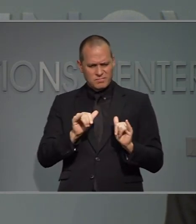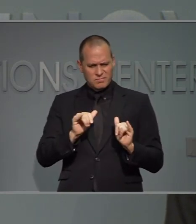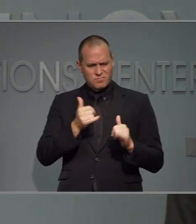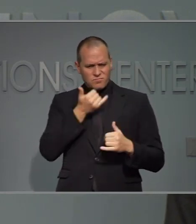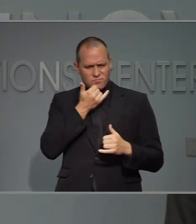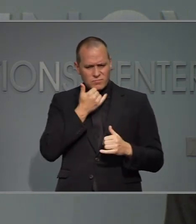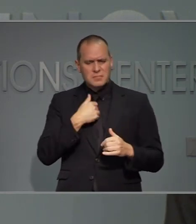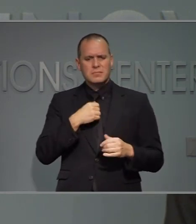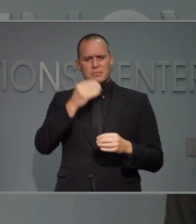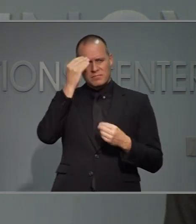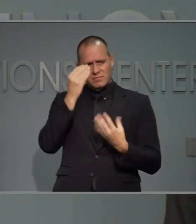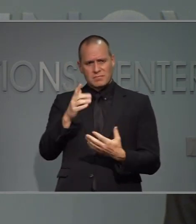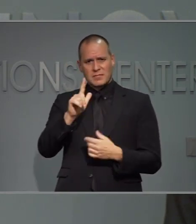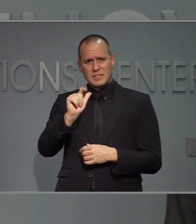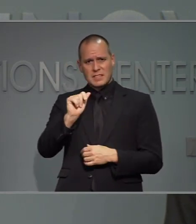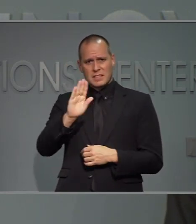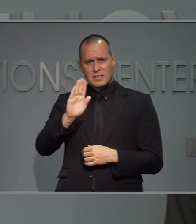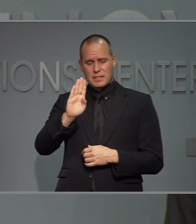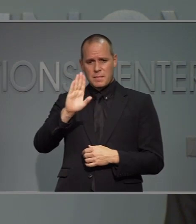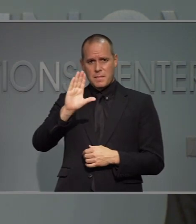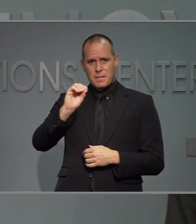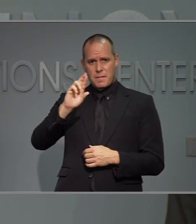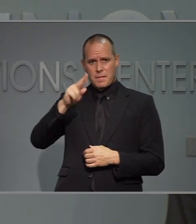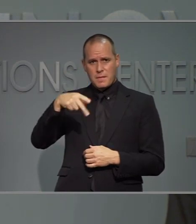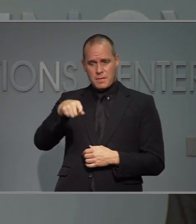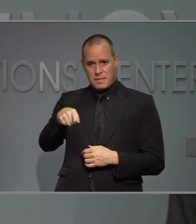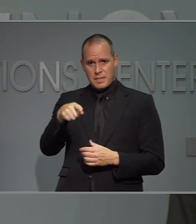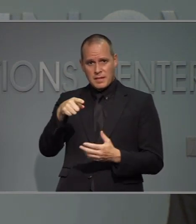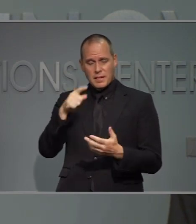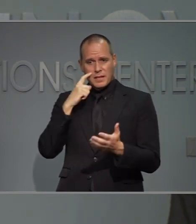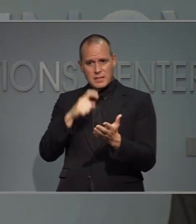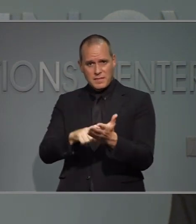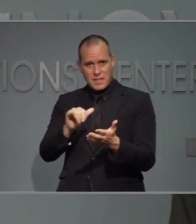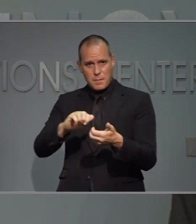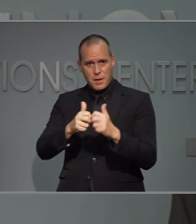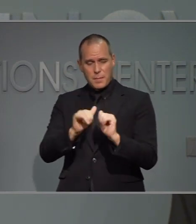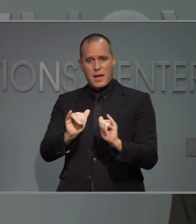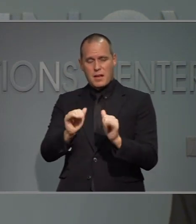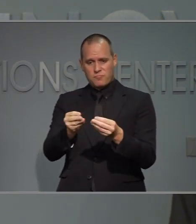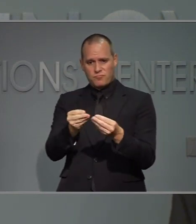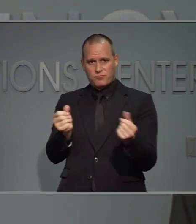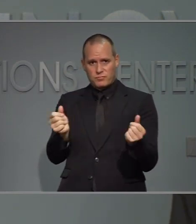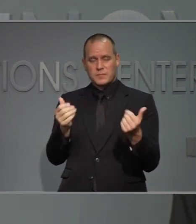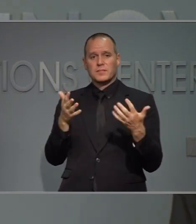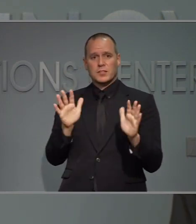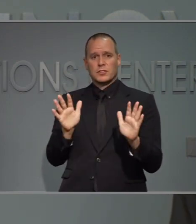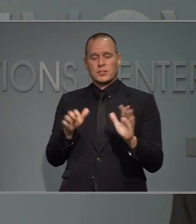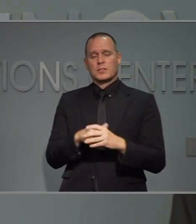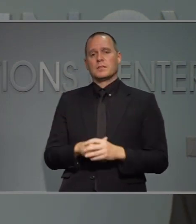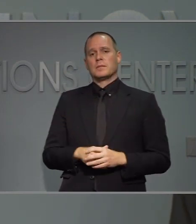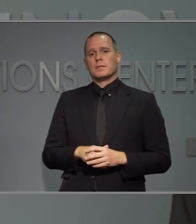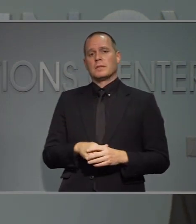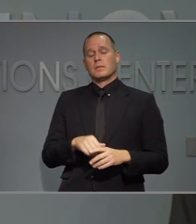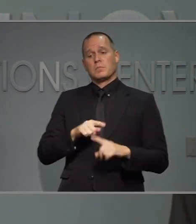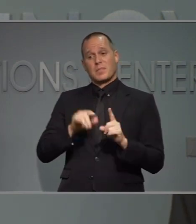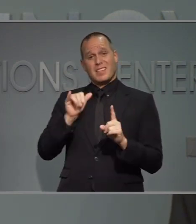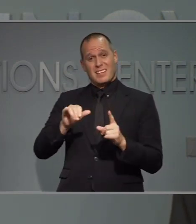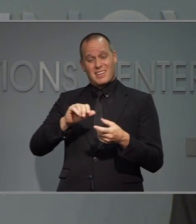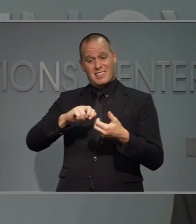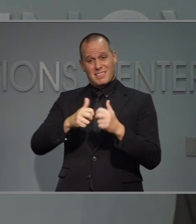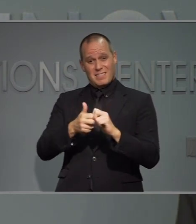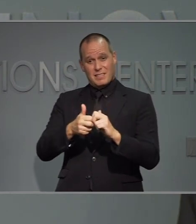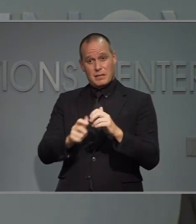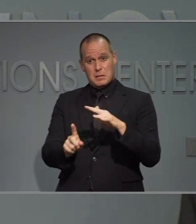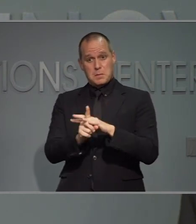identificamos se lo mencionamos a la corp ellos identificaron la fuente de ese problema y lo han corregido sin embargo este.